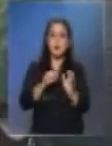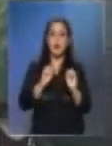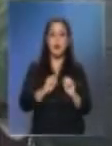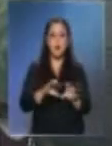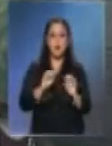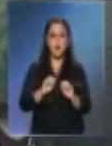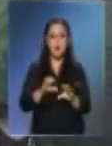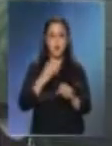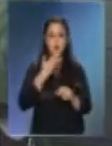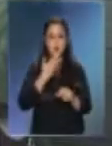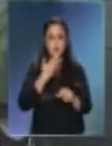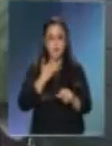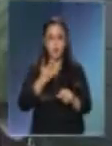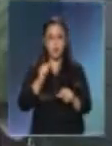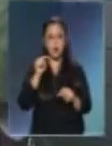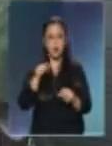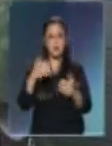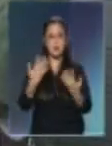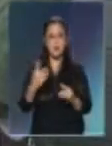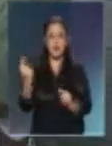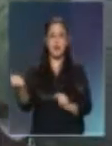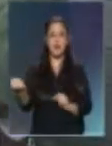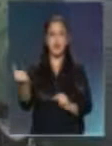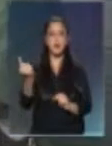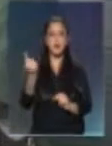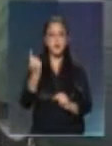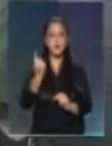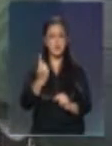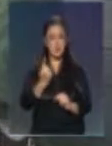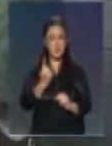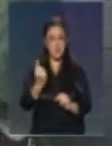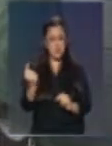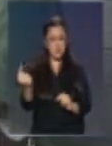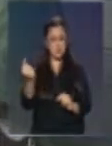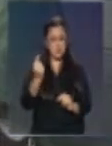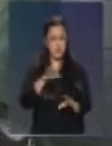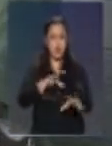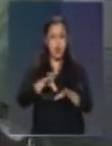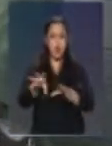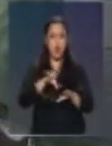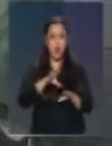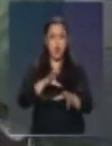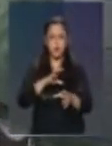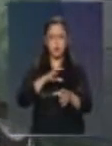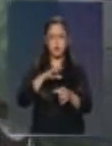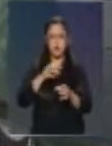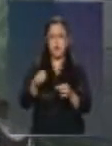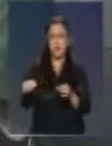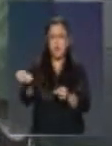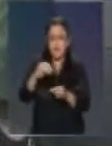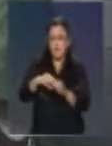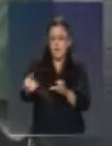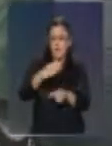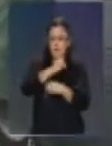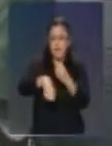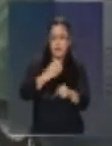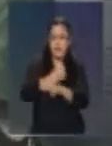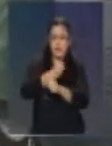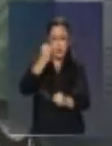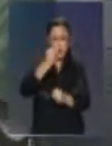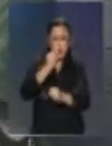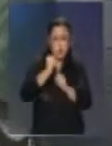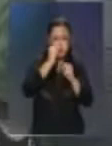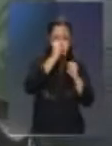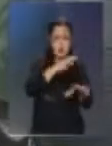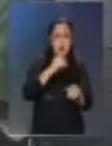porque están llegando cosas, basuras internacionales que son